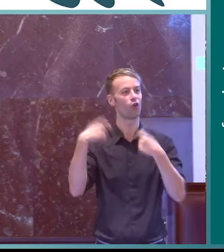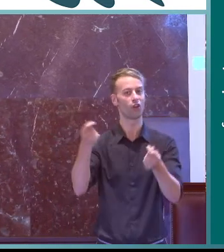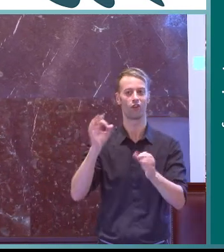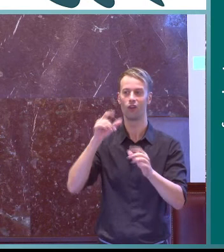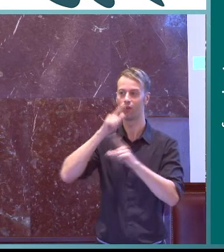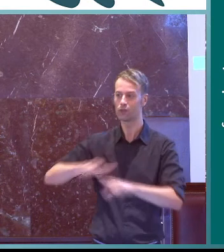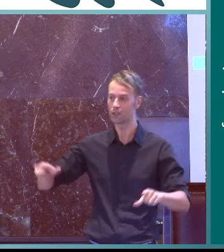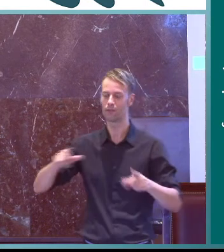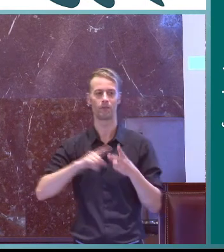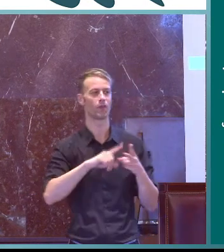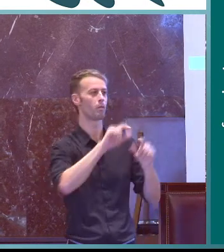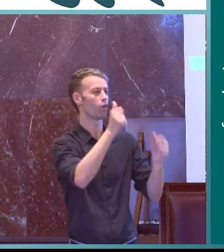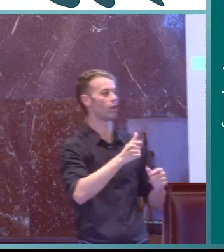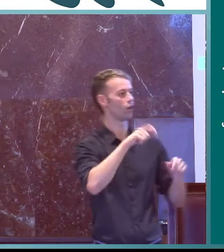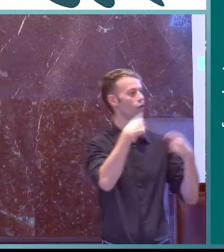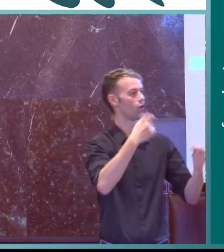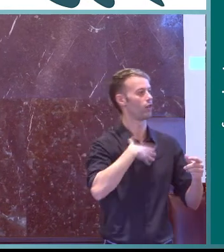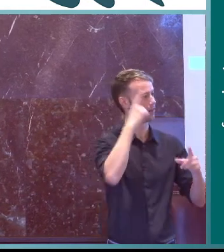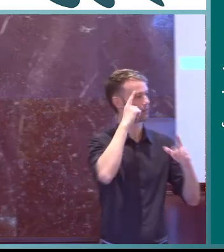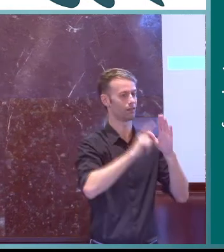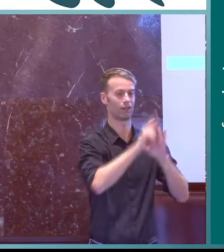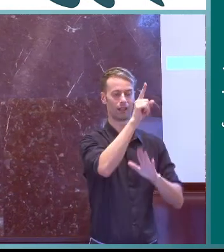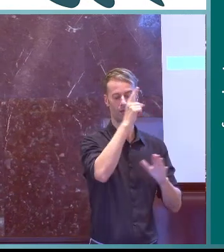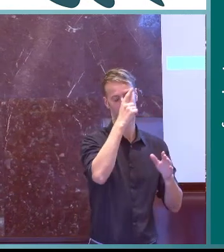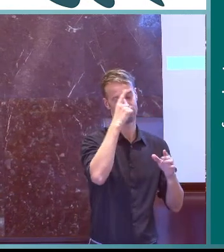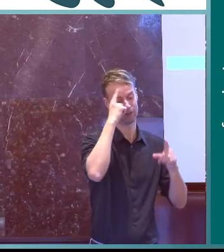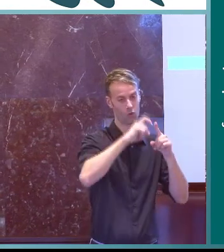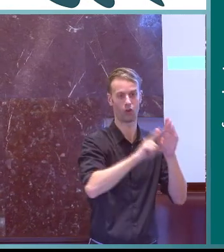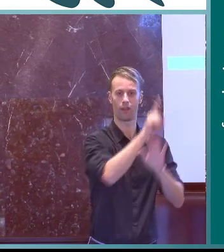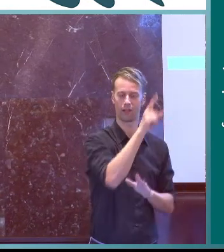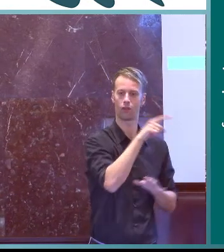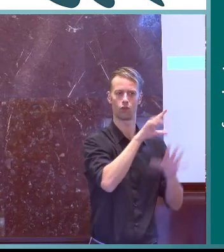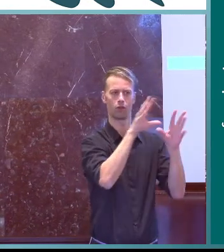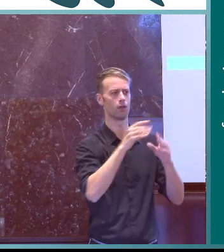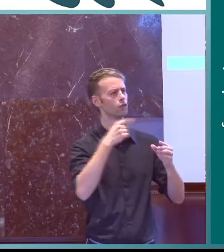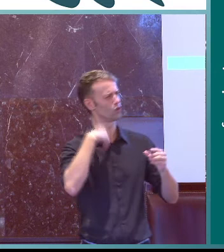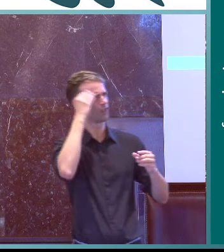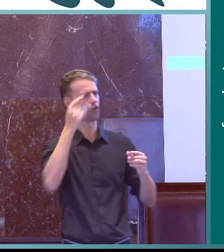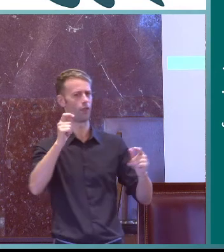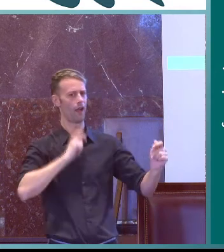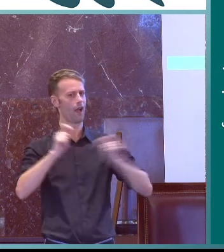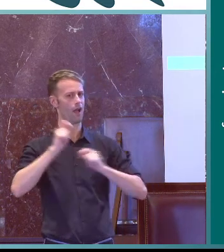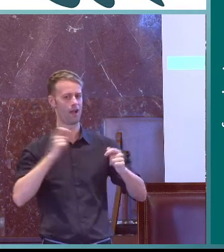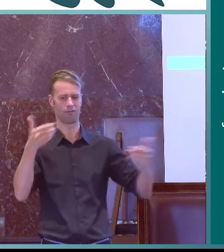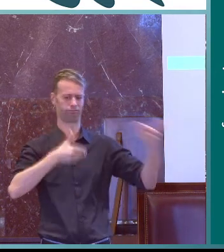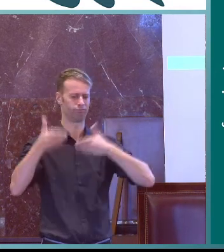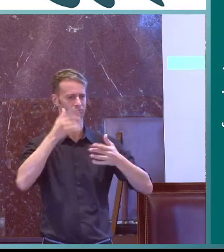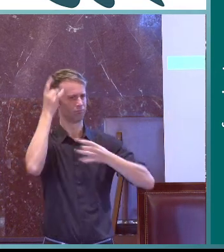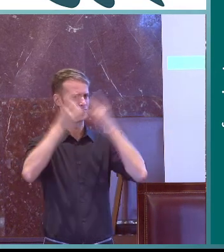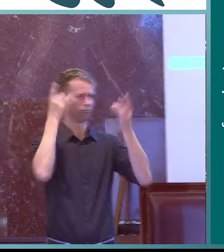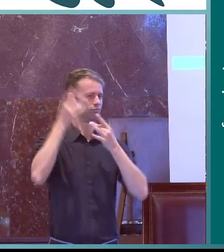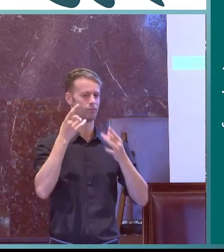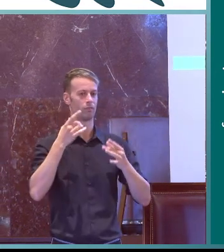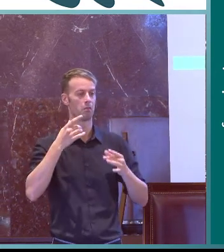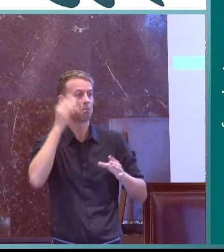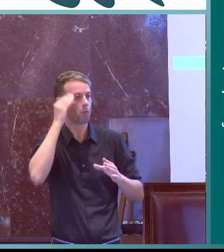y como conclusión la ecolingüística el desarrollo evolutivo de las lenguas yo creo